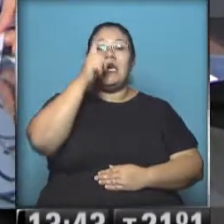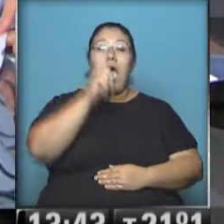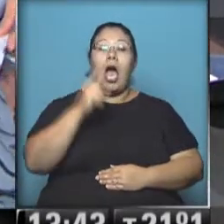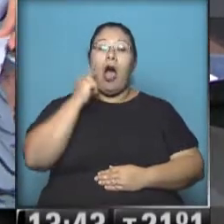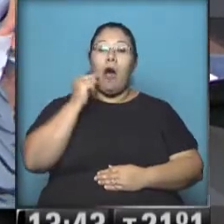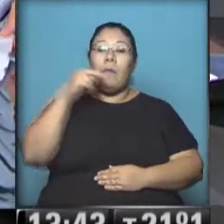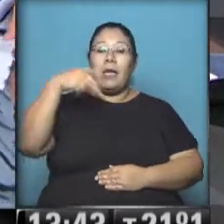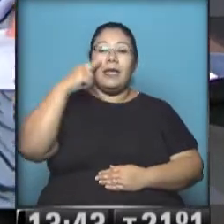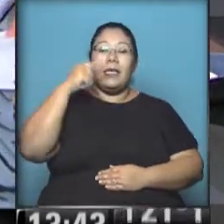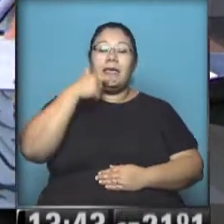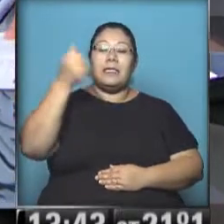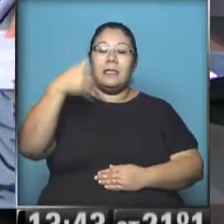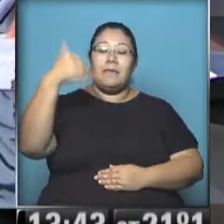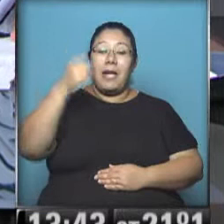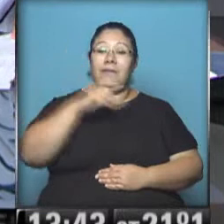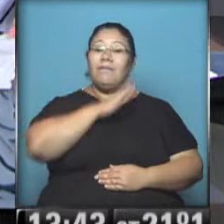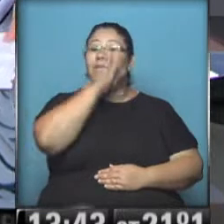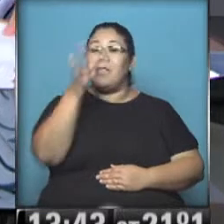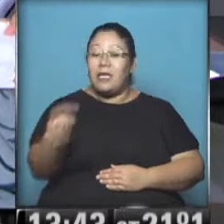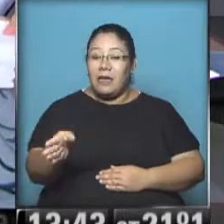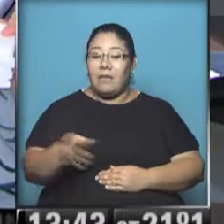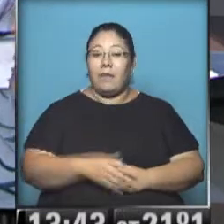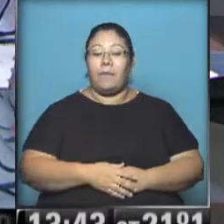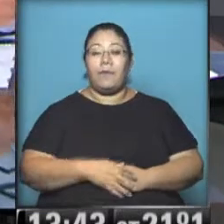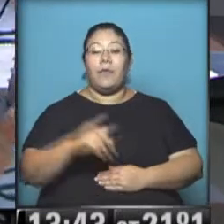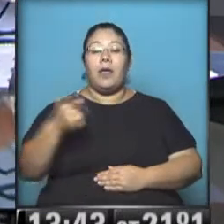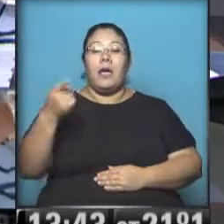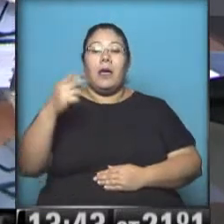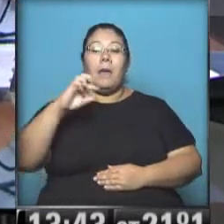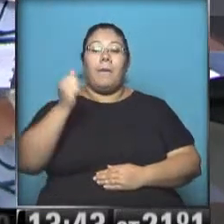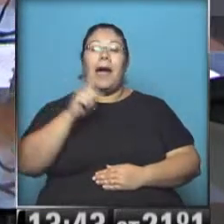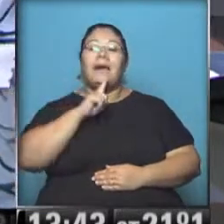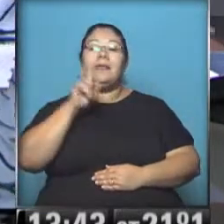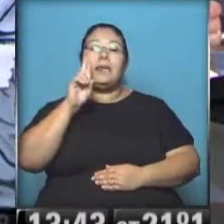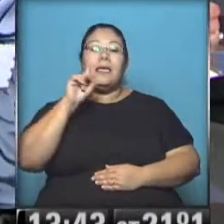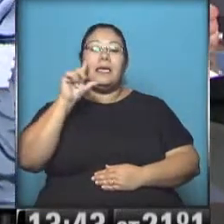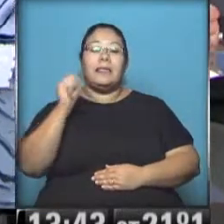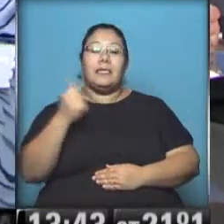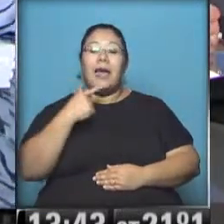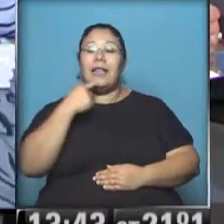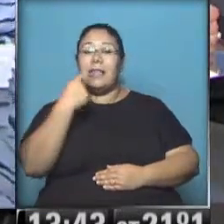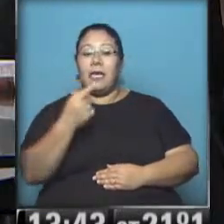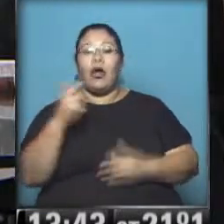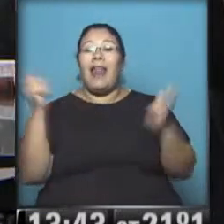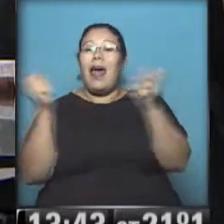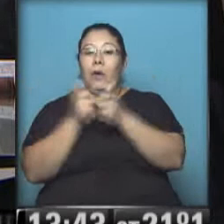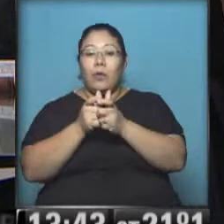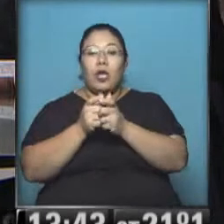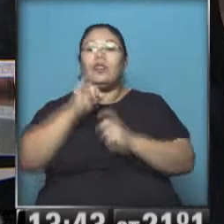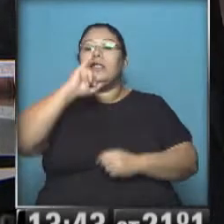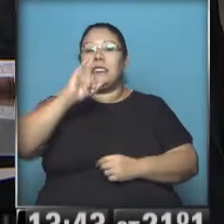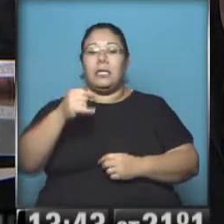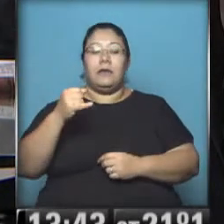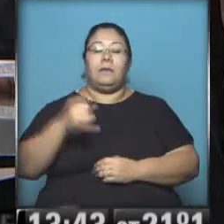de la Cámara de Diputados. Una reunión que dijo su presidenta Patricia Bullrich, quien había convocado a Nisman, se va a hacer de todos modos. Raúl, dejamos pendiente el tema, ¿no?